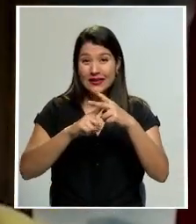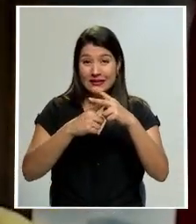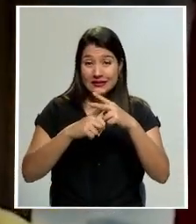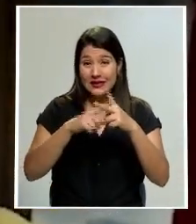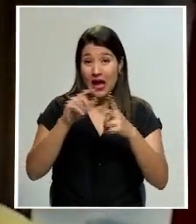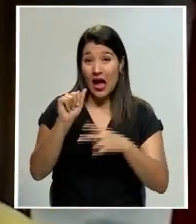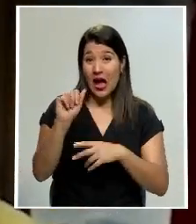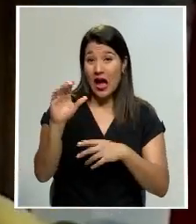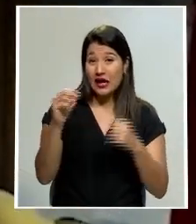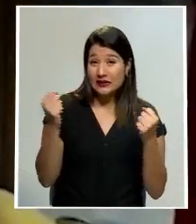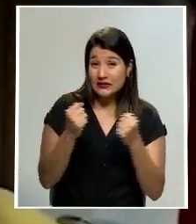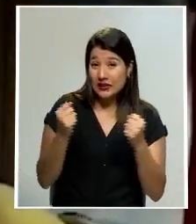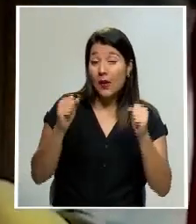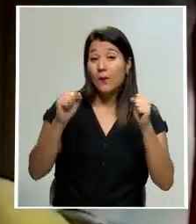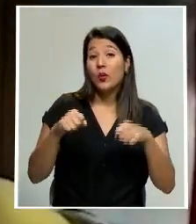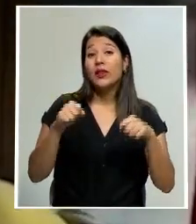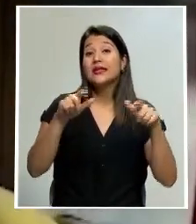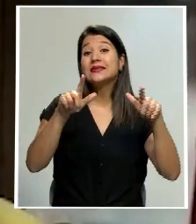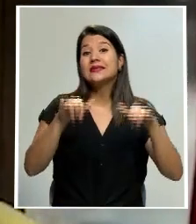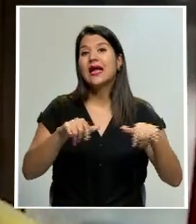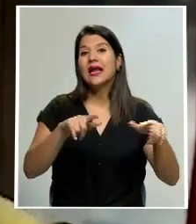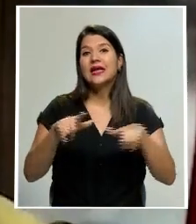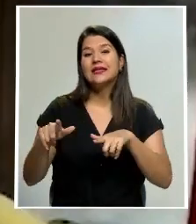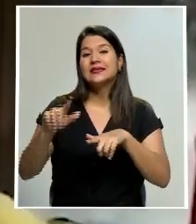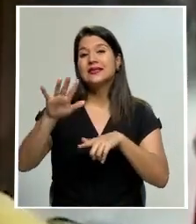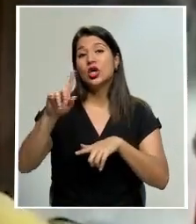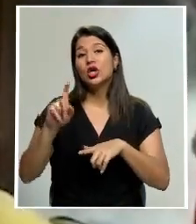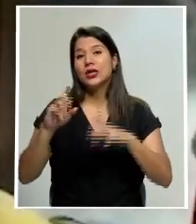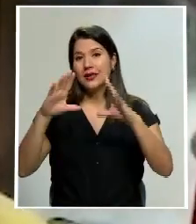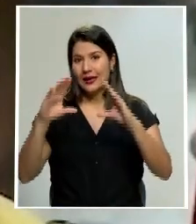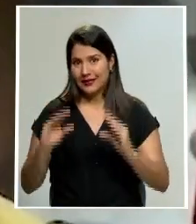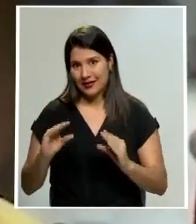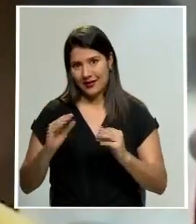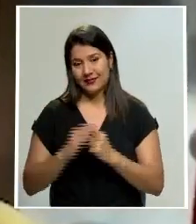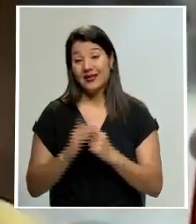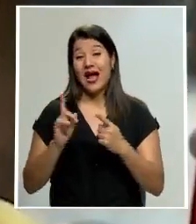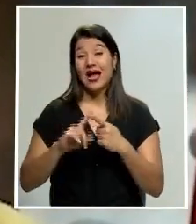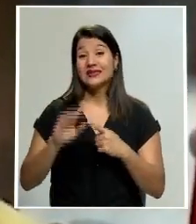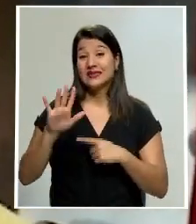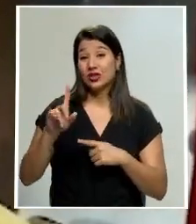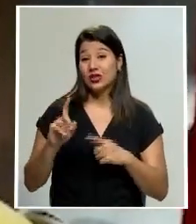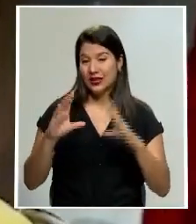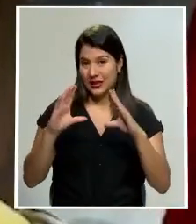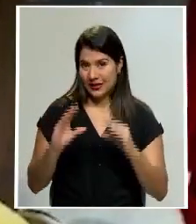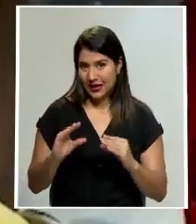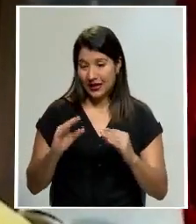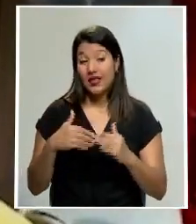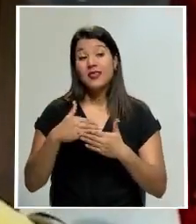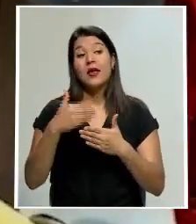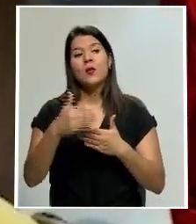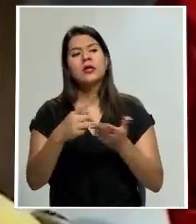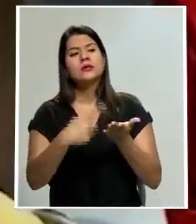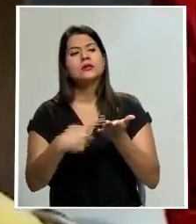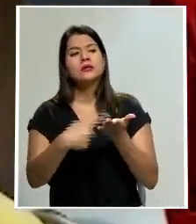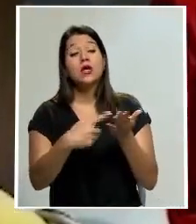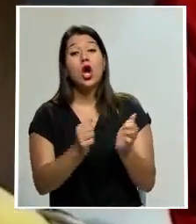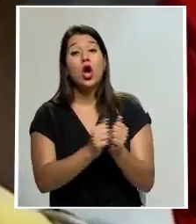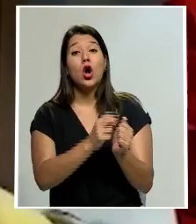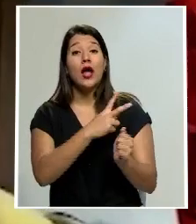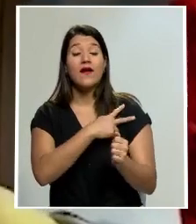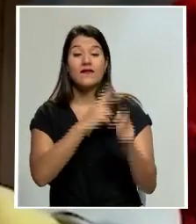posterior a las 5 y 30 de la tarde. Eso se discutió con las jefaturas de fracción por un tema de oportunidad,